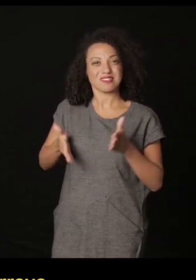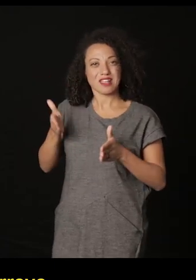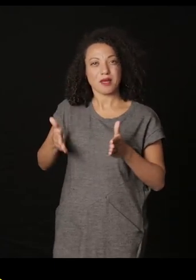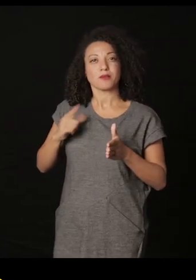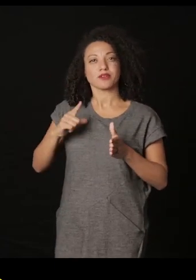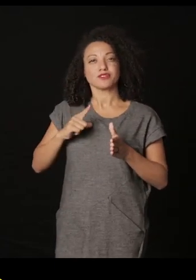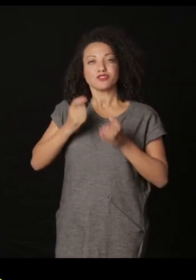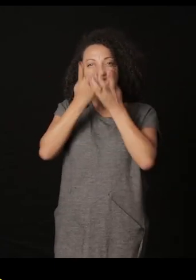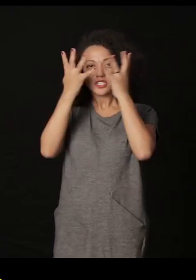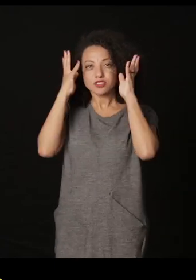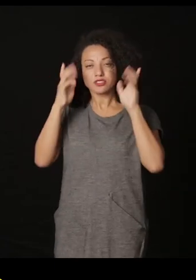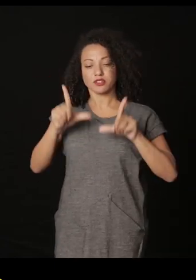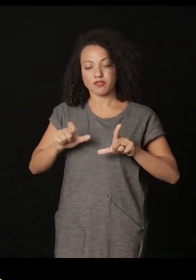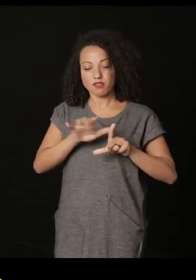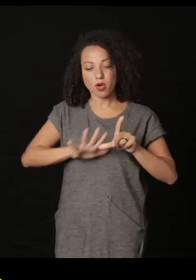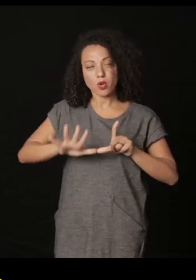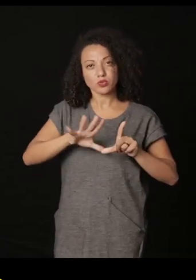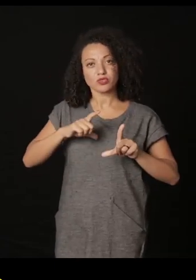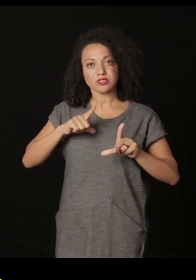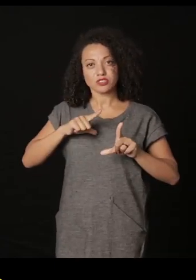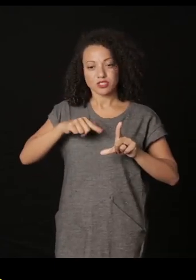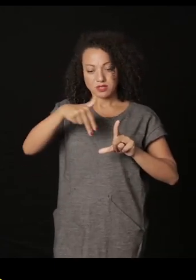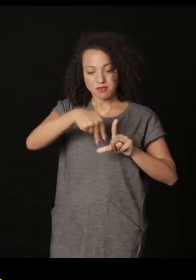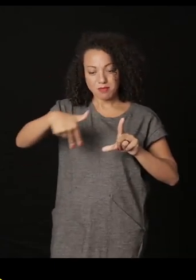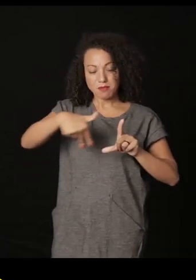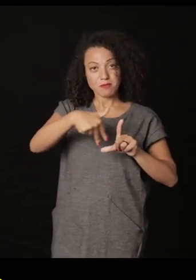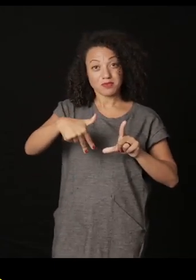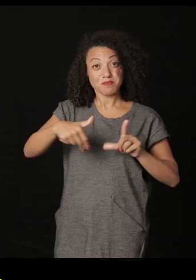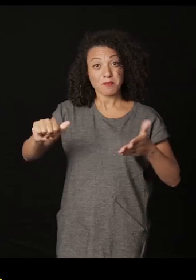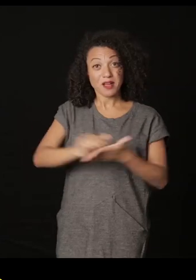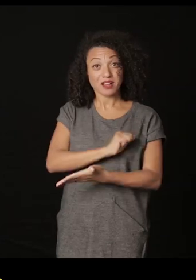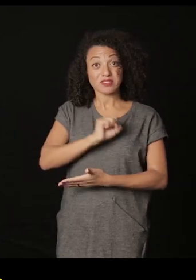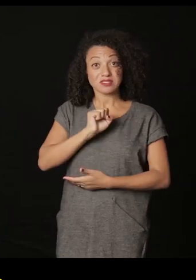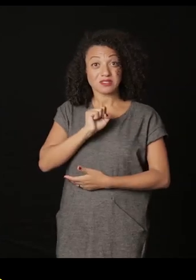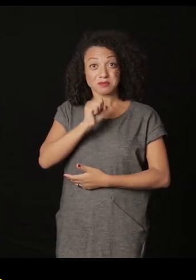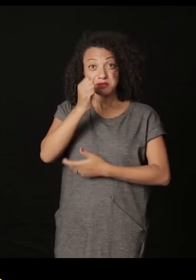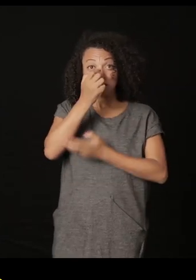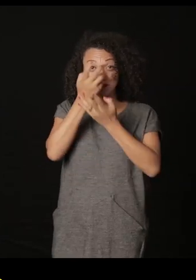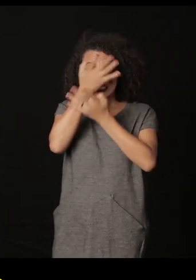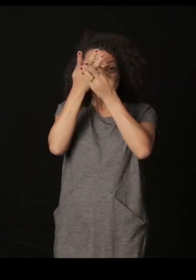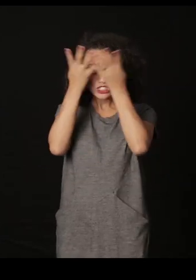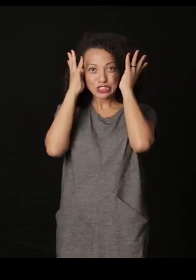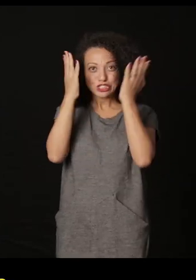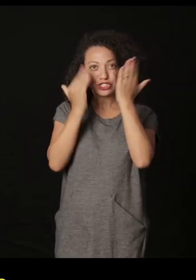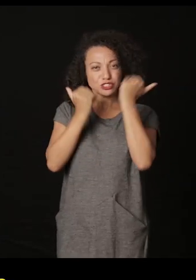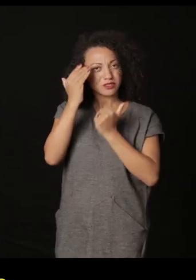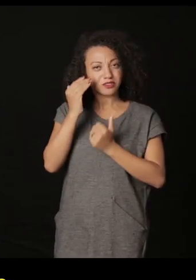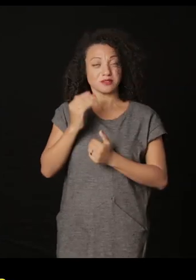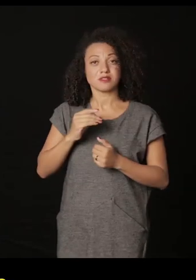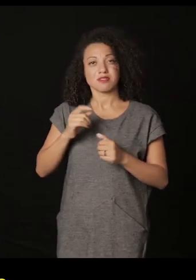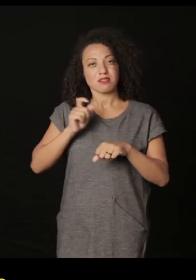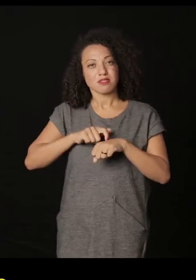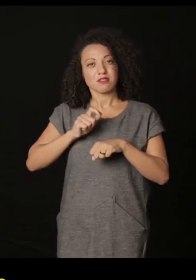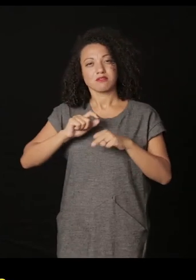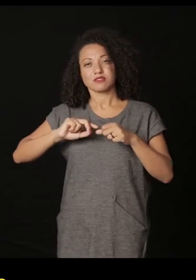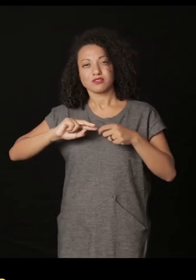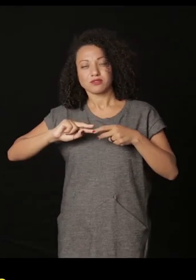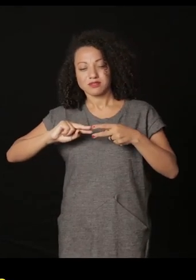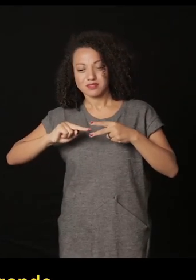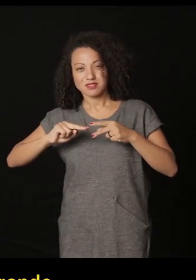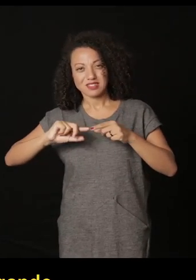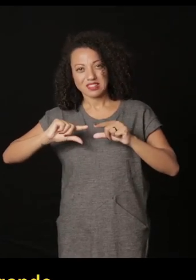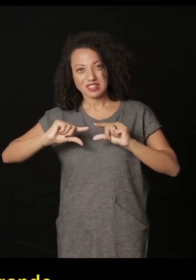rasgaba los indígenas de las imágenes de sus negativos. Directamente en los negativos,